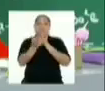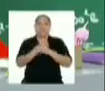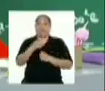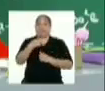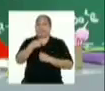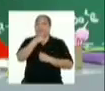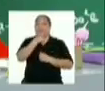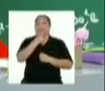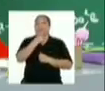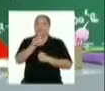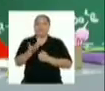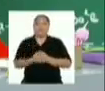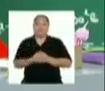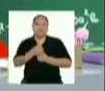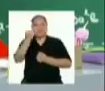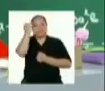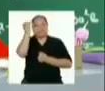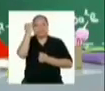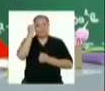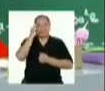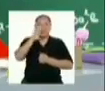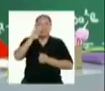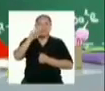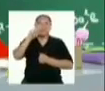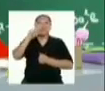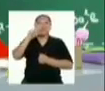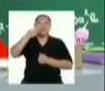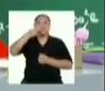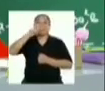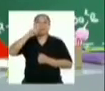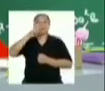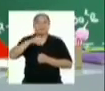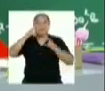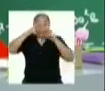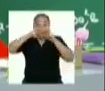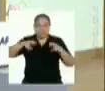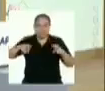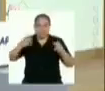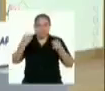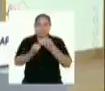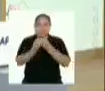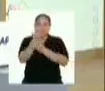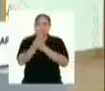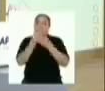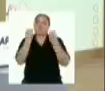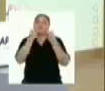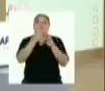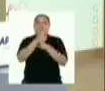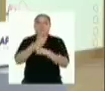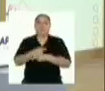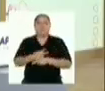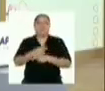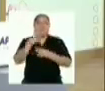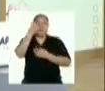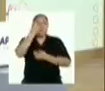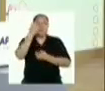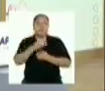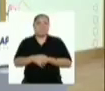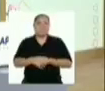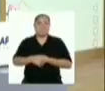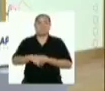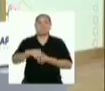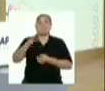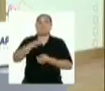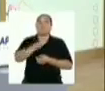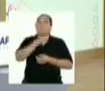A mí la verdad me gusta mucho la idea del viejo huerto. Y ando investigando sobre las plantas y formas de cuidarlas. Además, qué chévere es que si quieres tomar